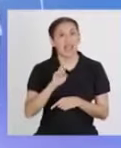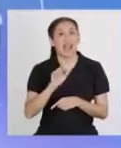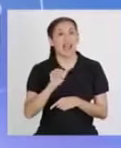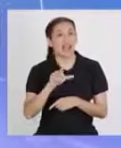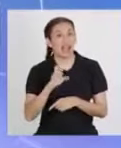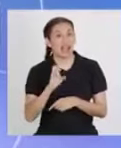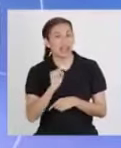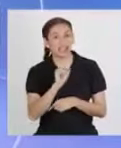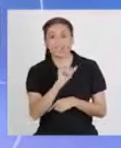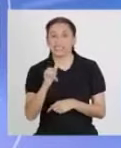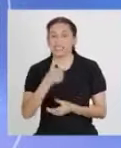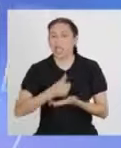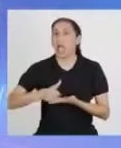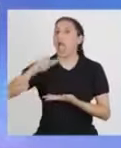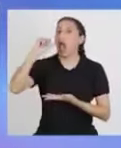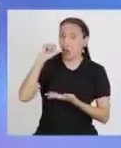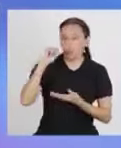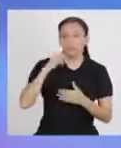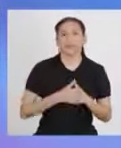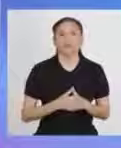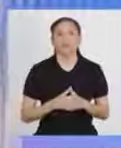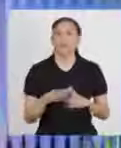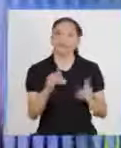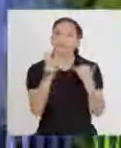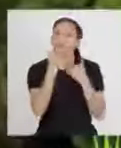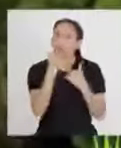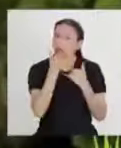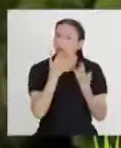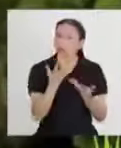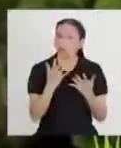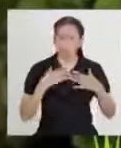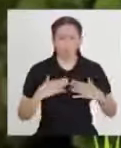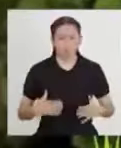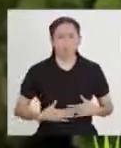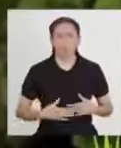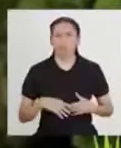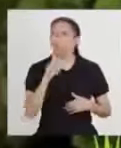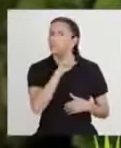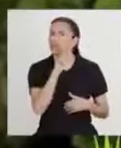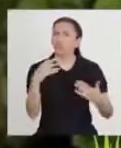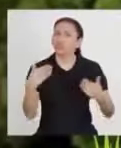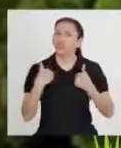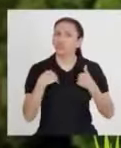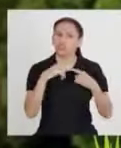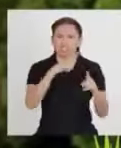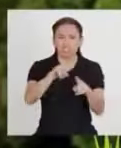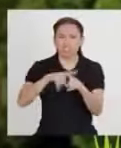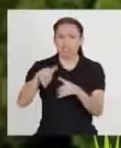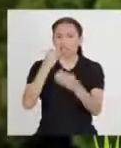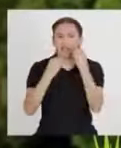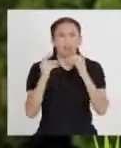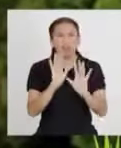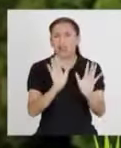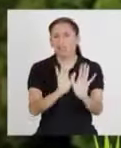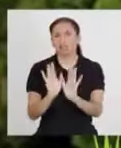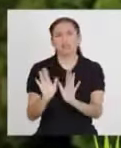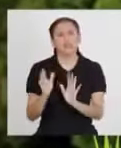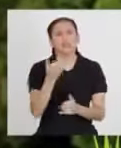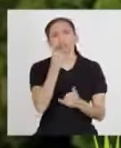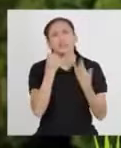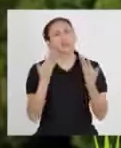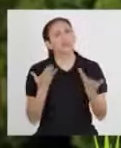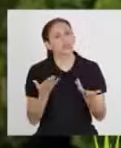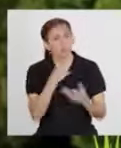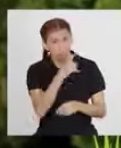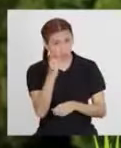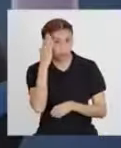¡Agua! ¿Y qué pasa si el cuerpo no recibe los alimentos que necesita? ¿Se han